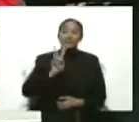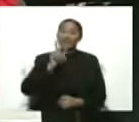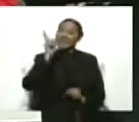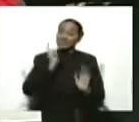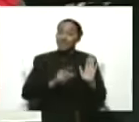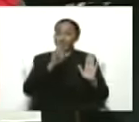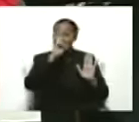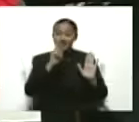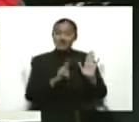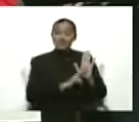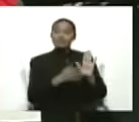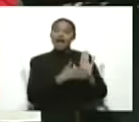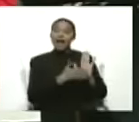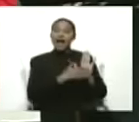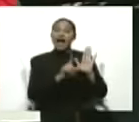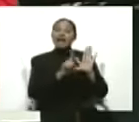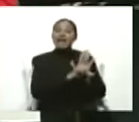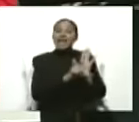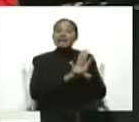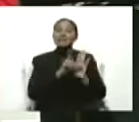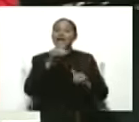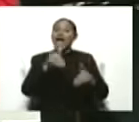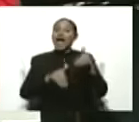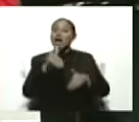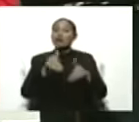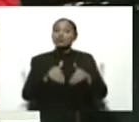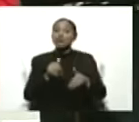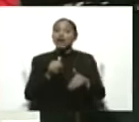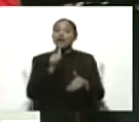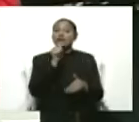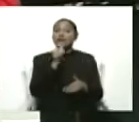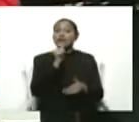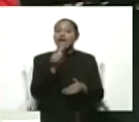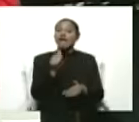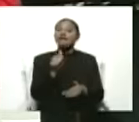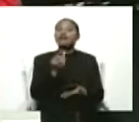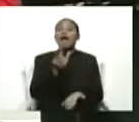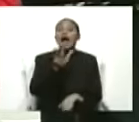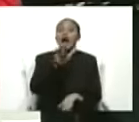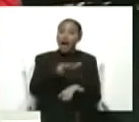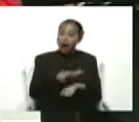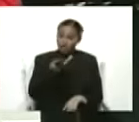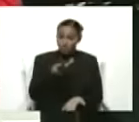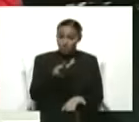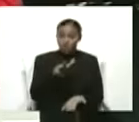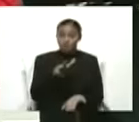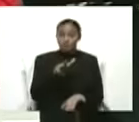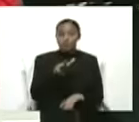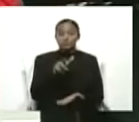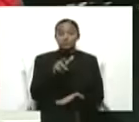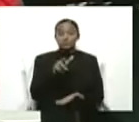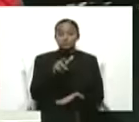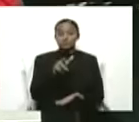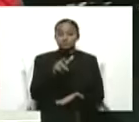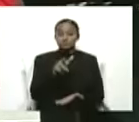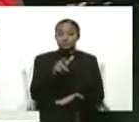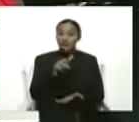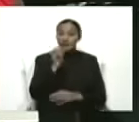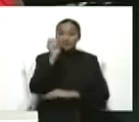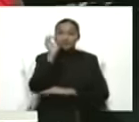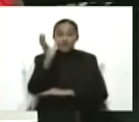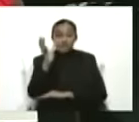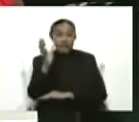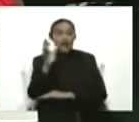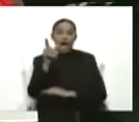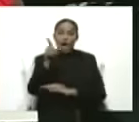unas leyes electorales que la aprueba el poder legislativo. Hay que respetarla,